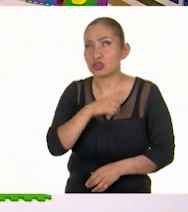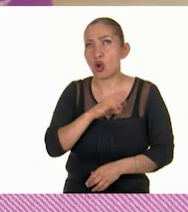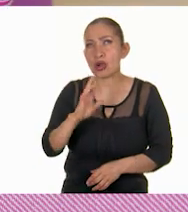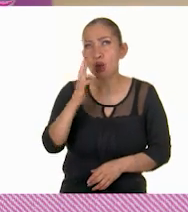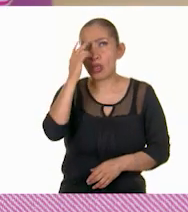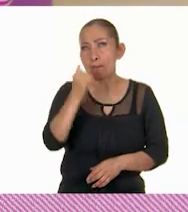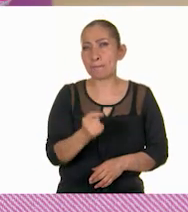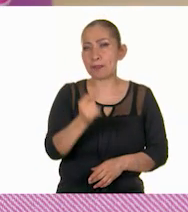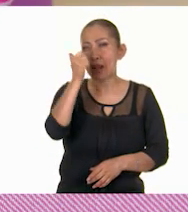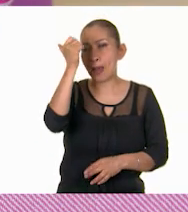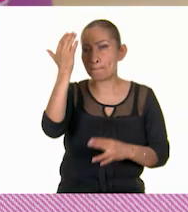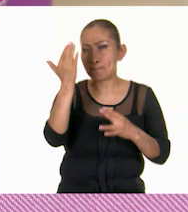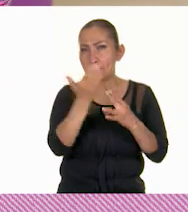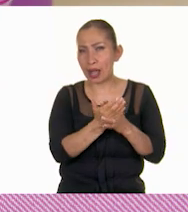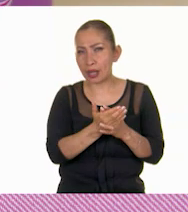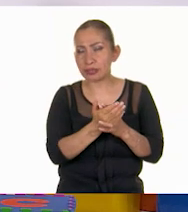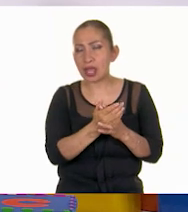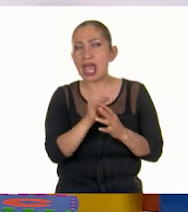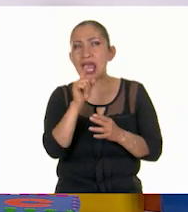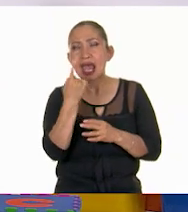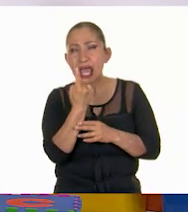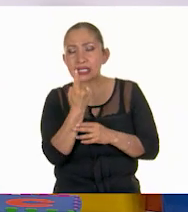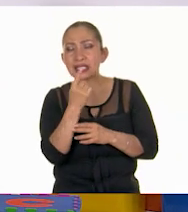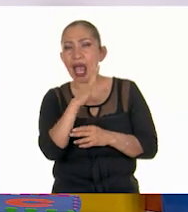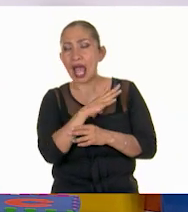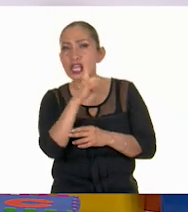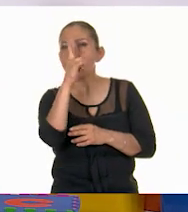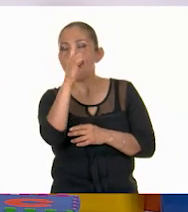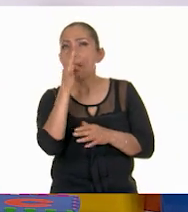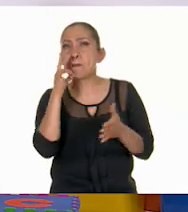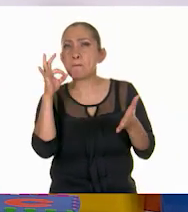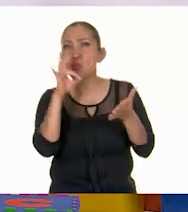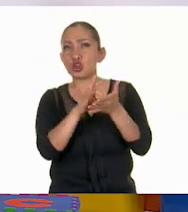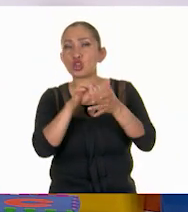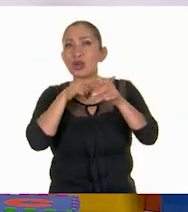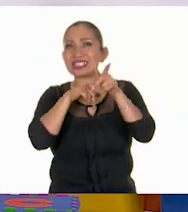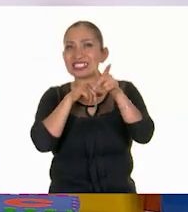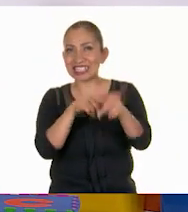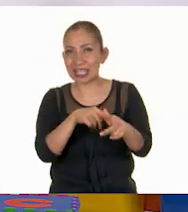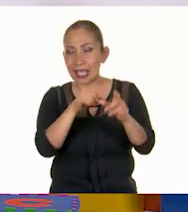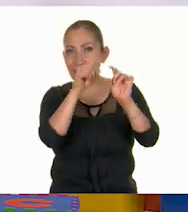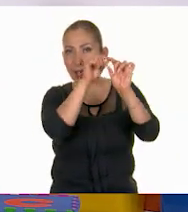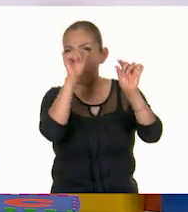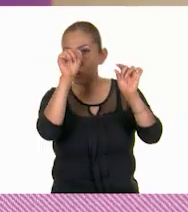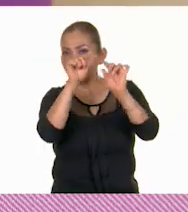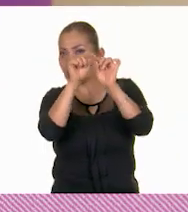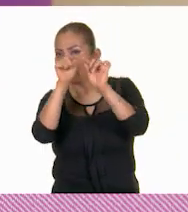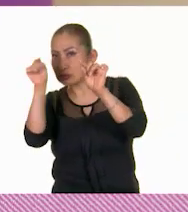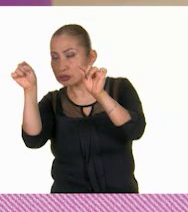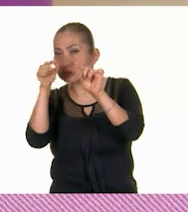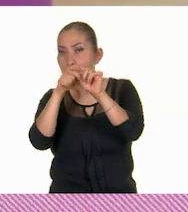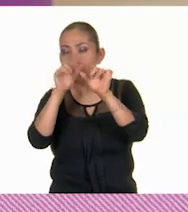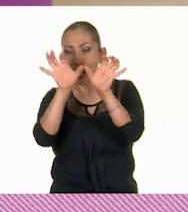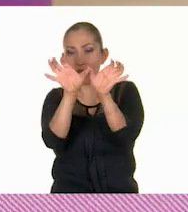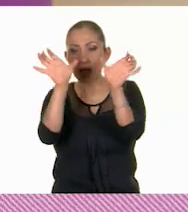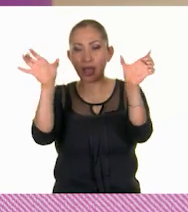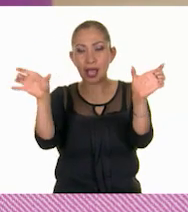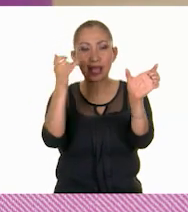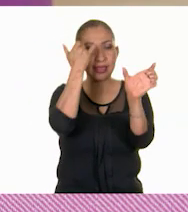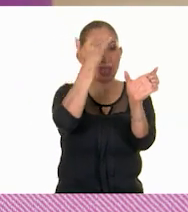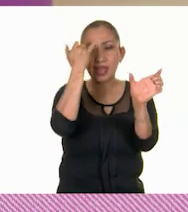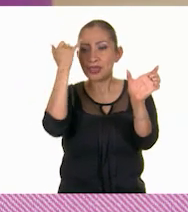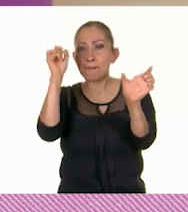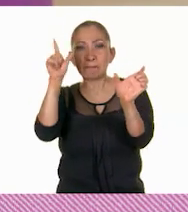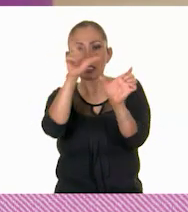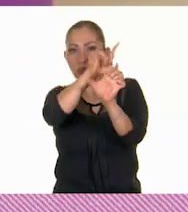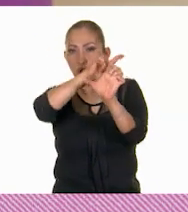recuerdo la primera parte. Y es que hay un punto y seguido que nos sirve para separar dos ideas en